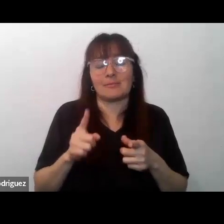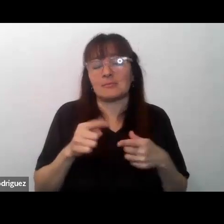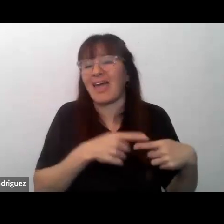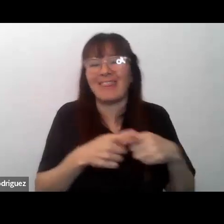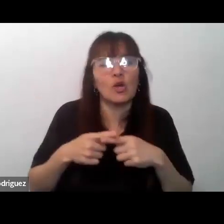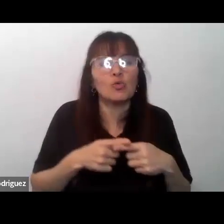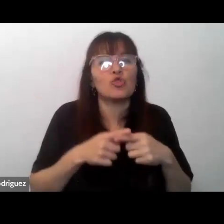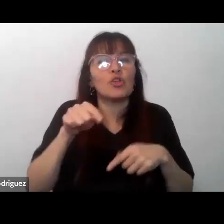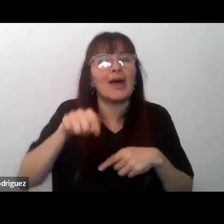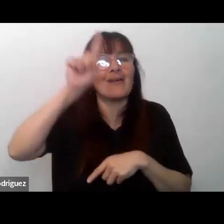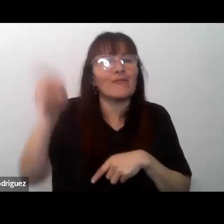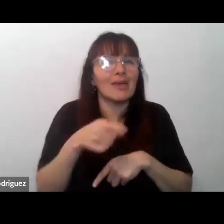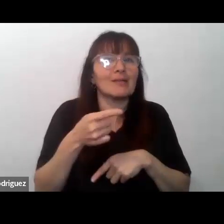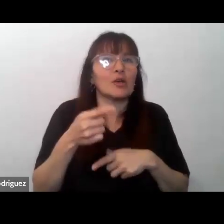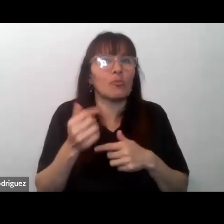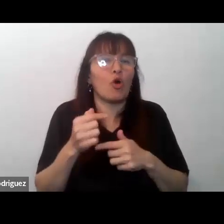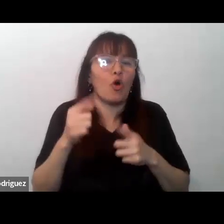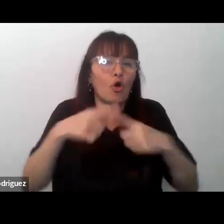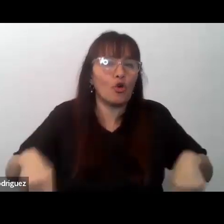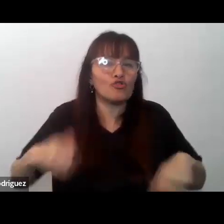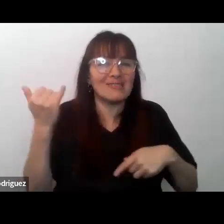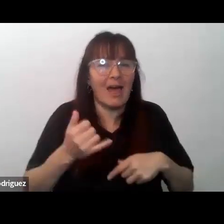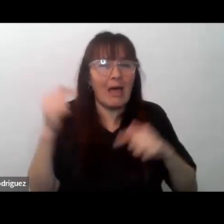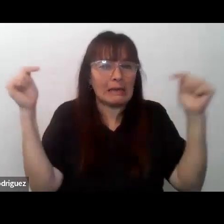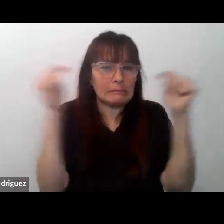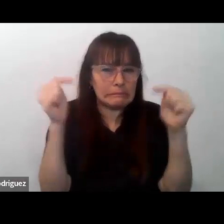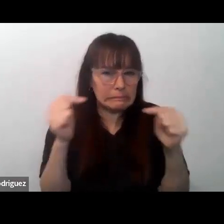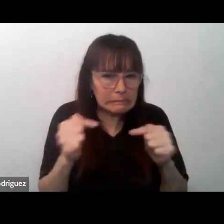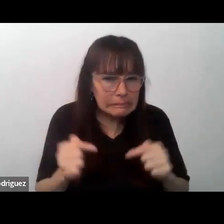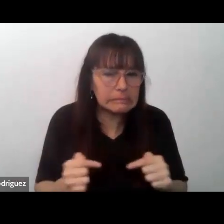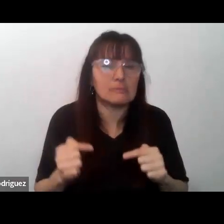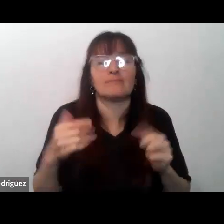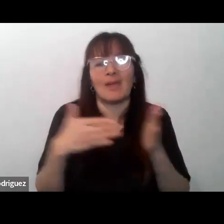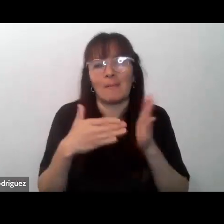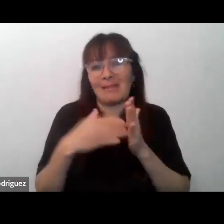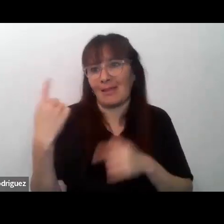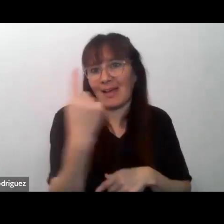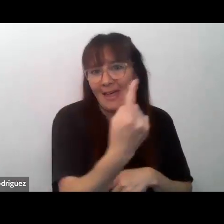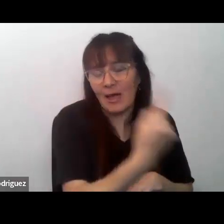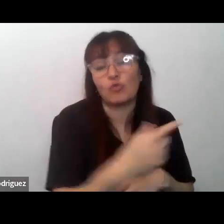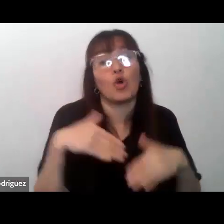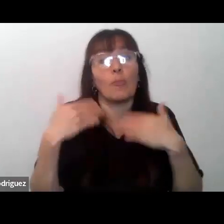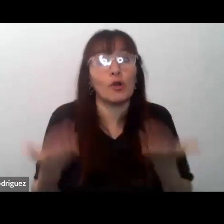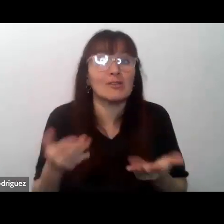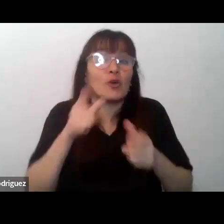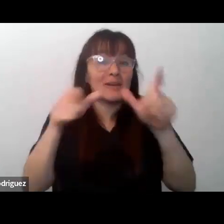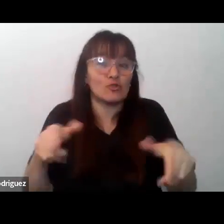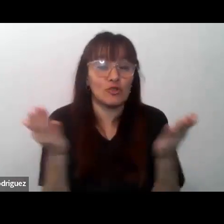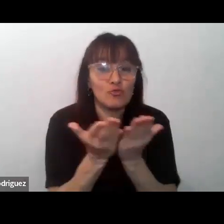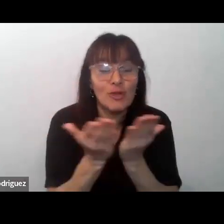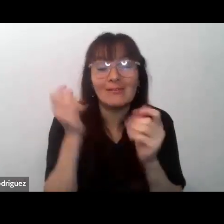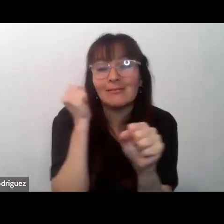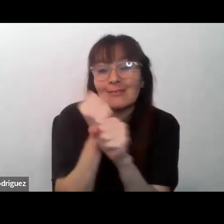vista revela incoherencias en el razonamiento de cada uno por tanto los estudiantes trabajan